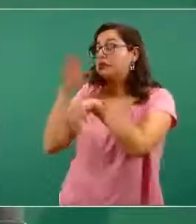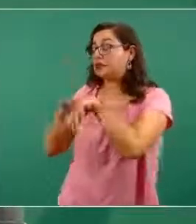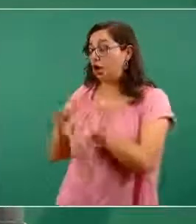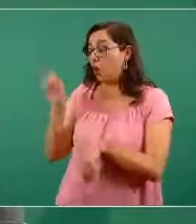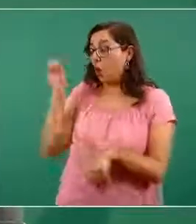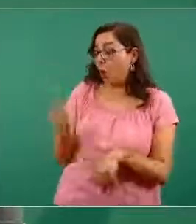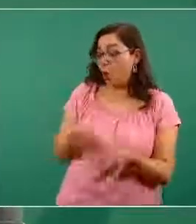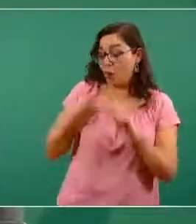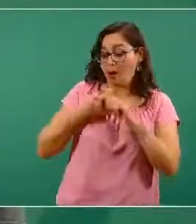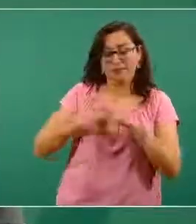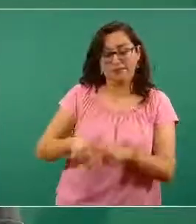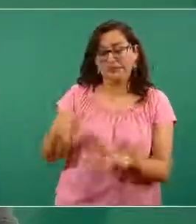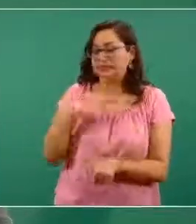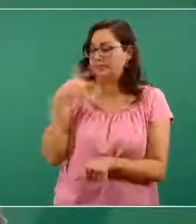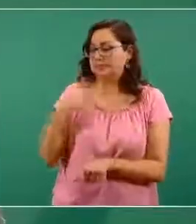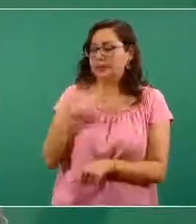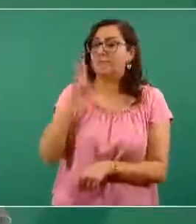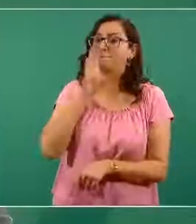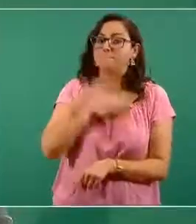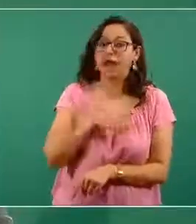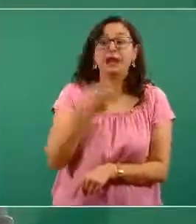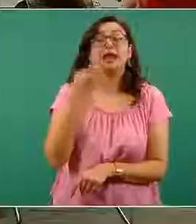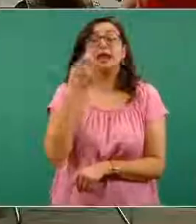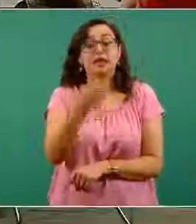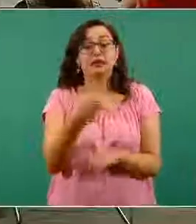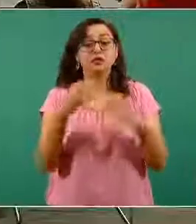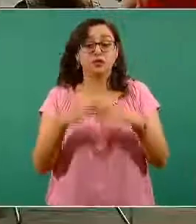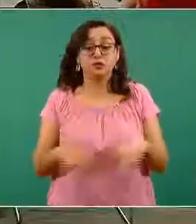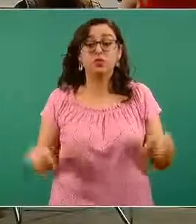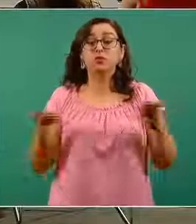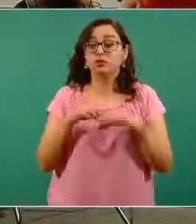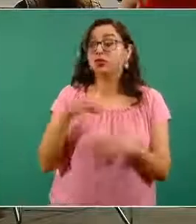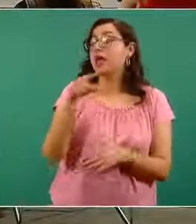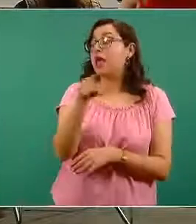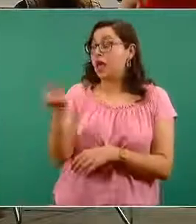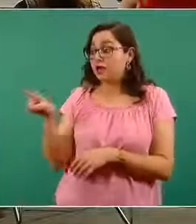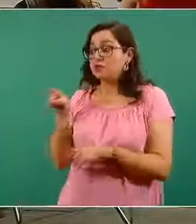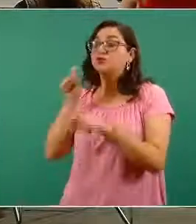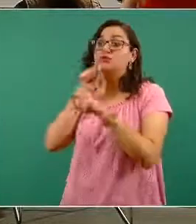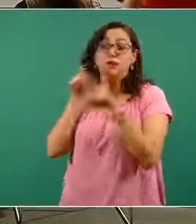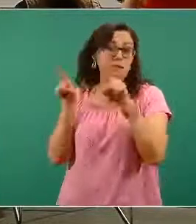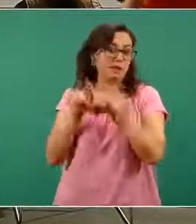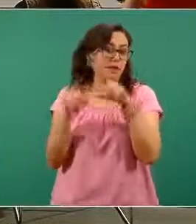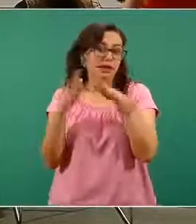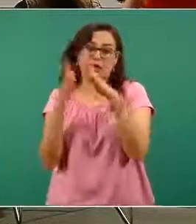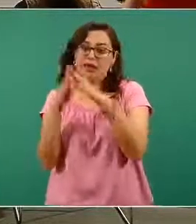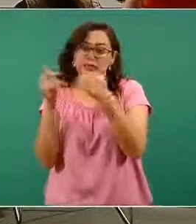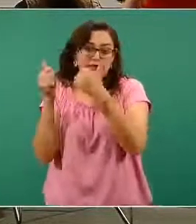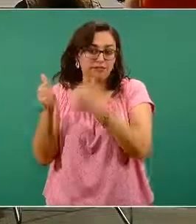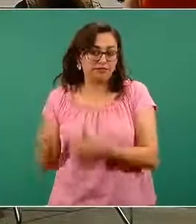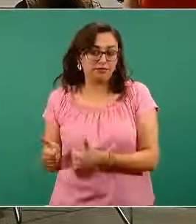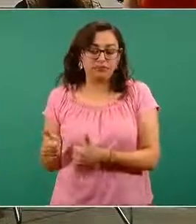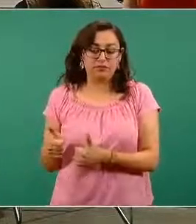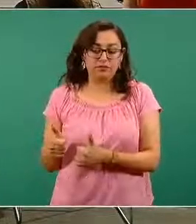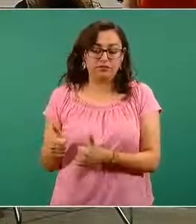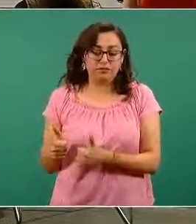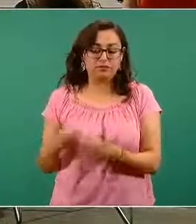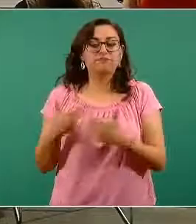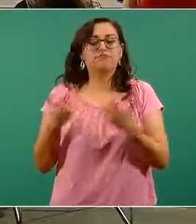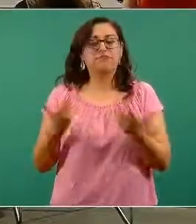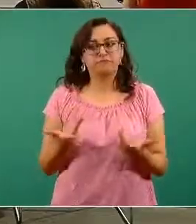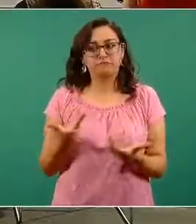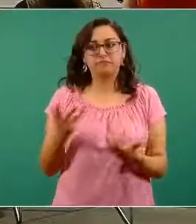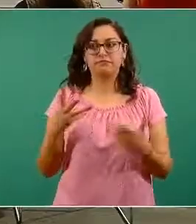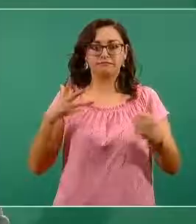rastreo de contactos para que estas personas también se aíslen, pensando en que